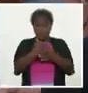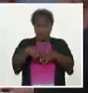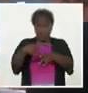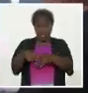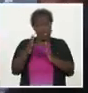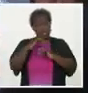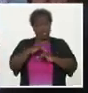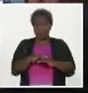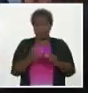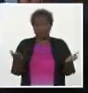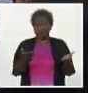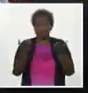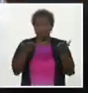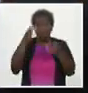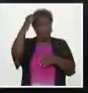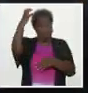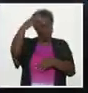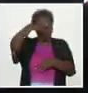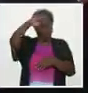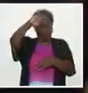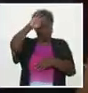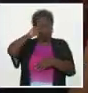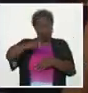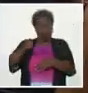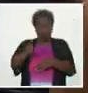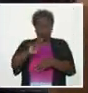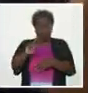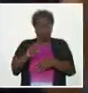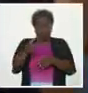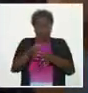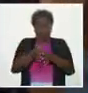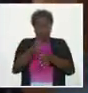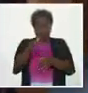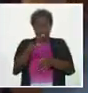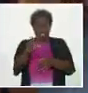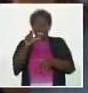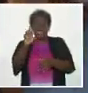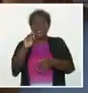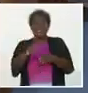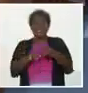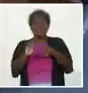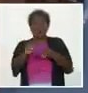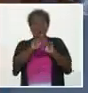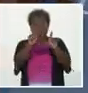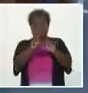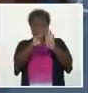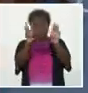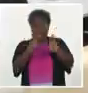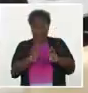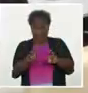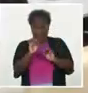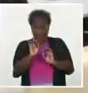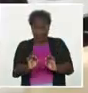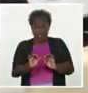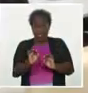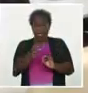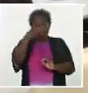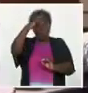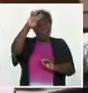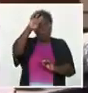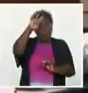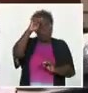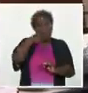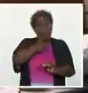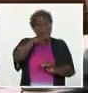Estado cubano. En relación con el tema de las criptomonedas, el dignatario expresó que Cuba ha estado evaluando la